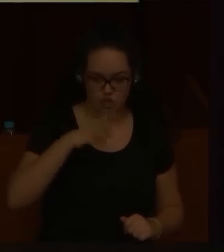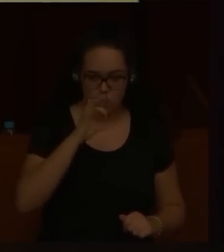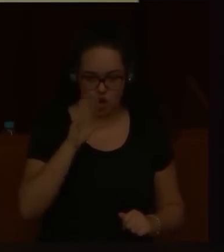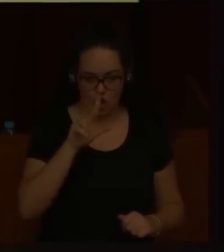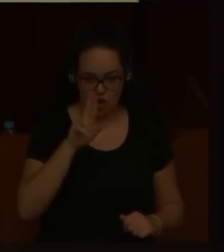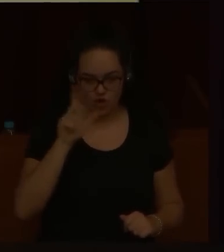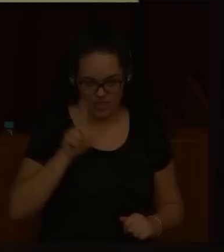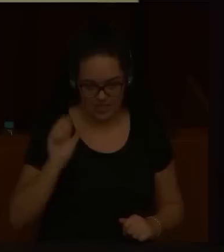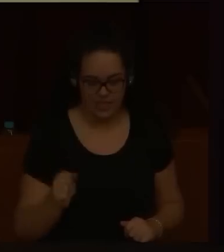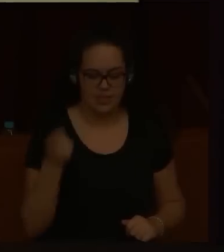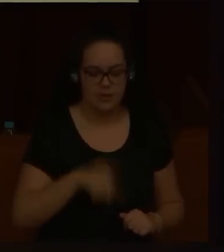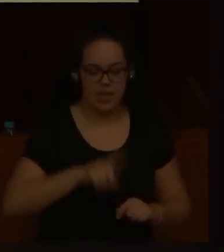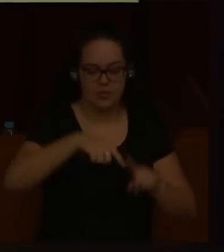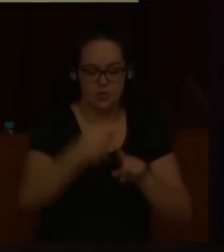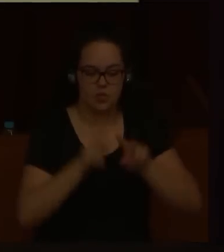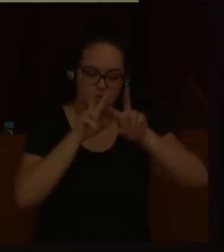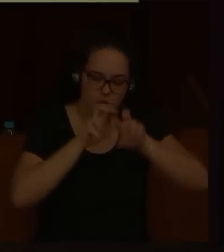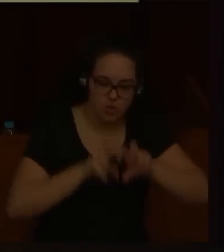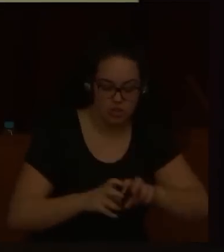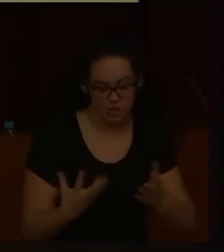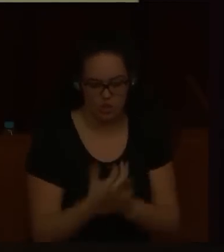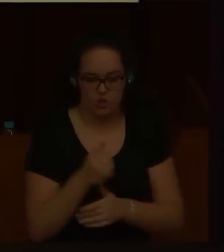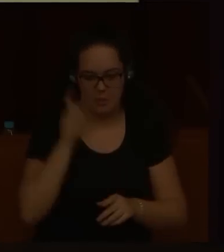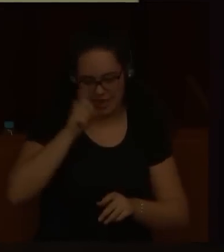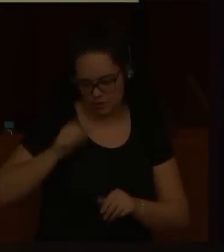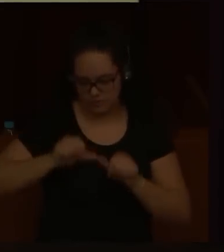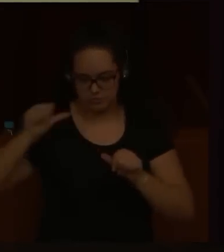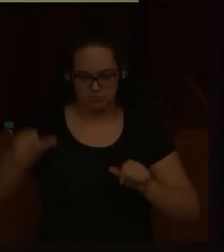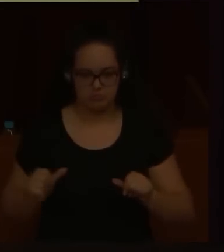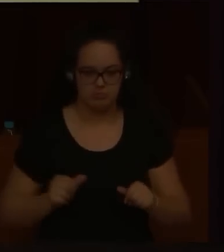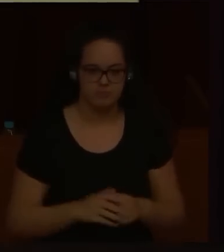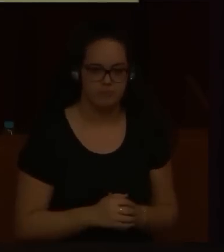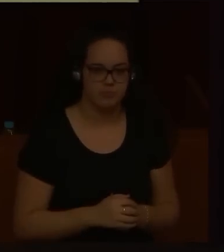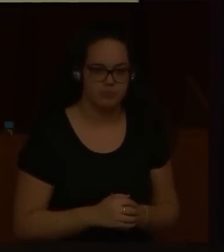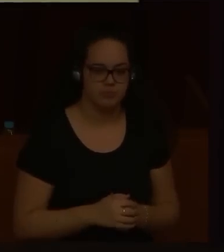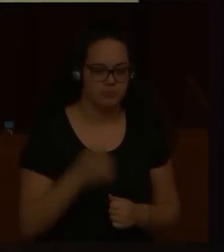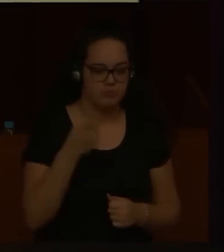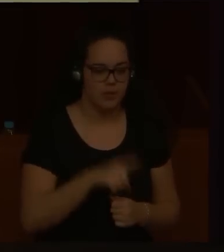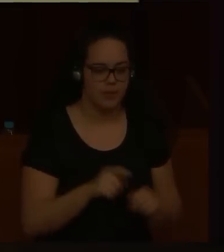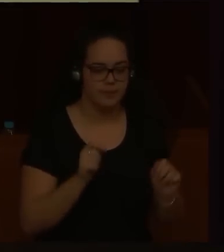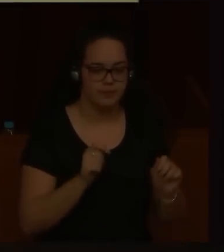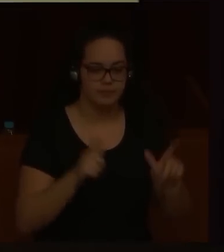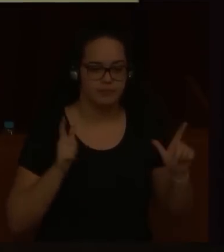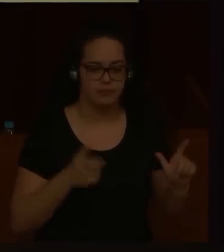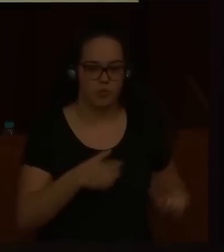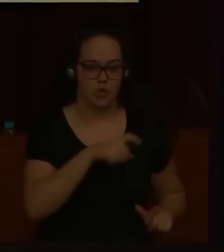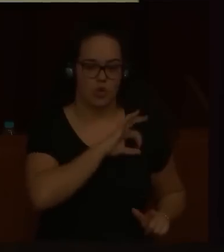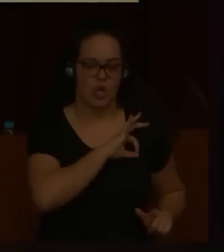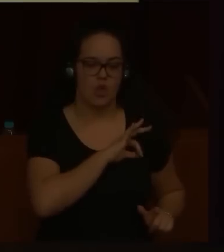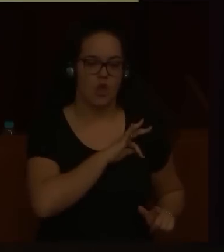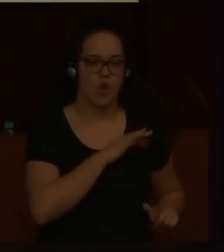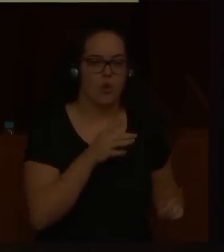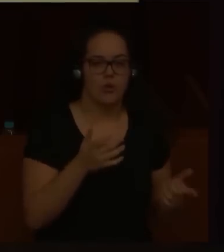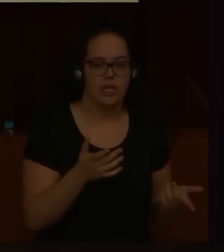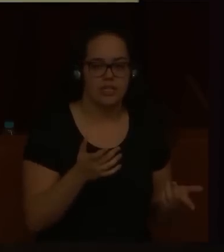para el estudio posterior de todos estos grandes maestros. Fue condecorado por una importante exposición